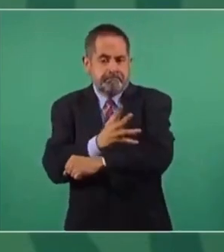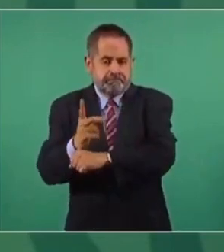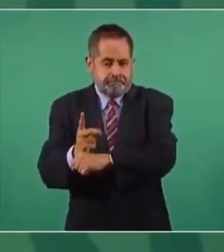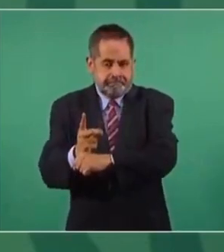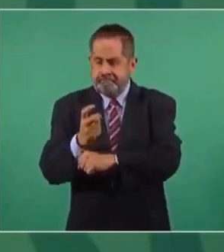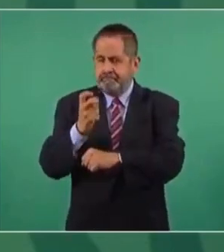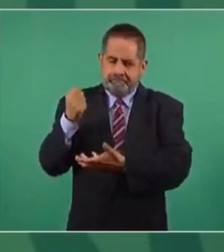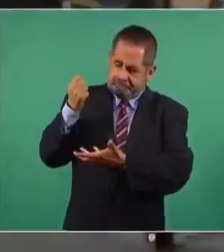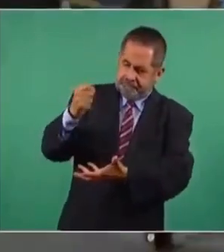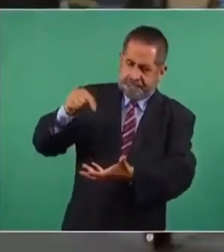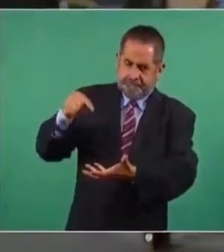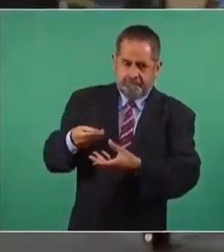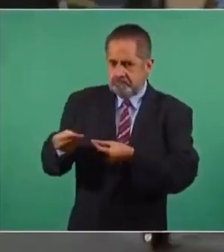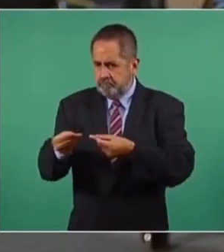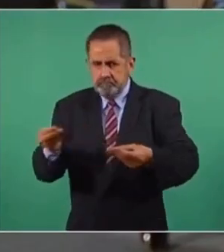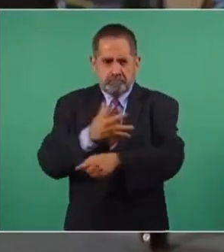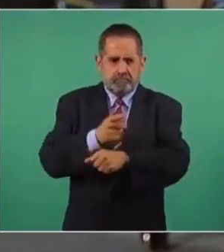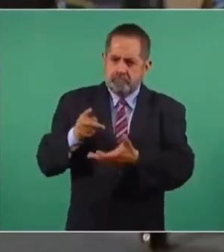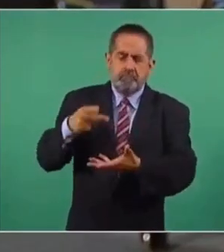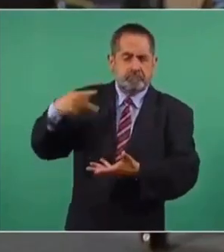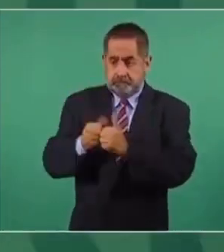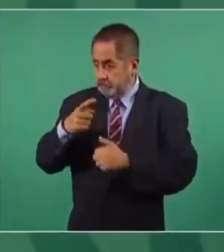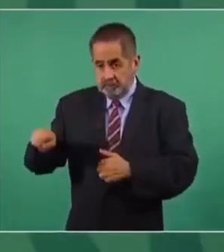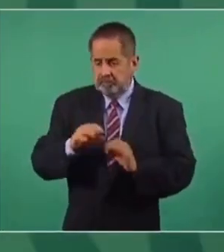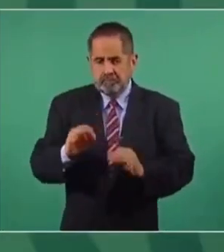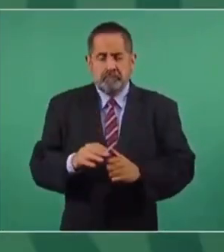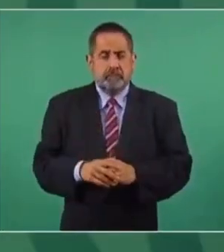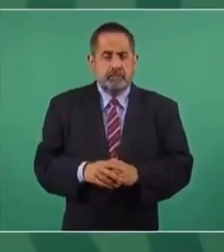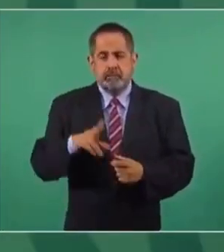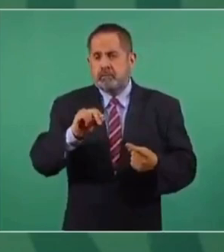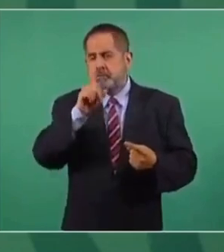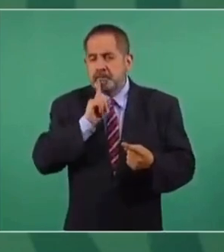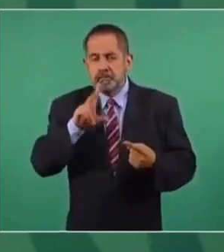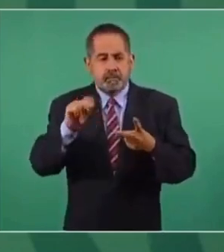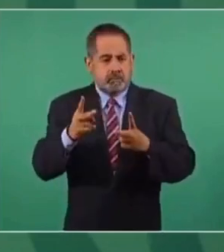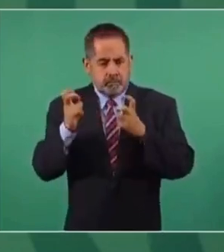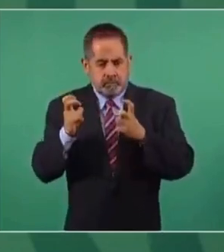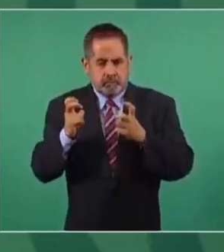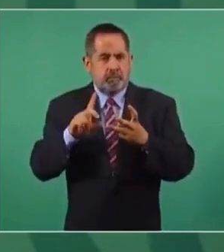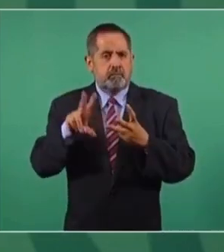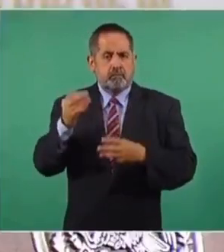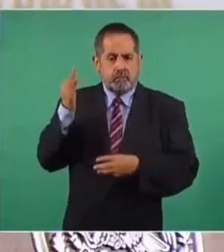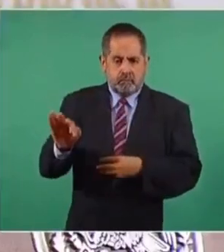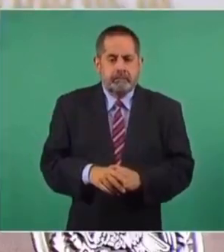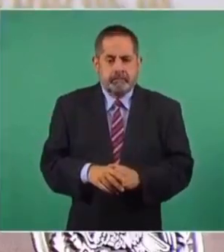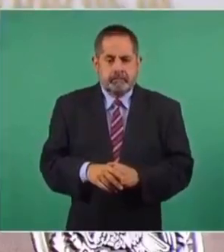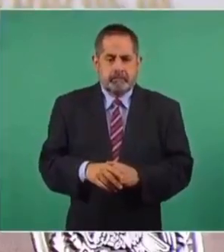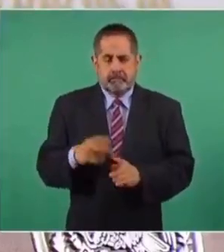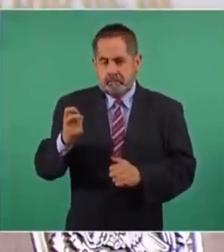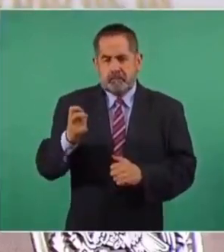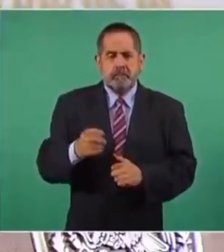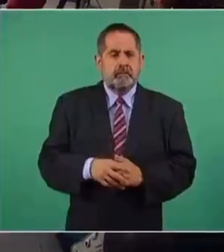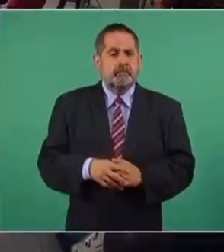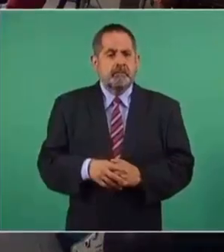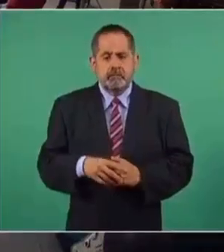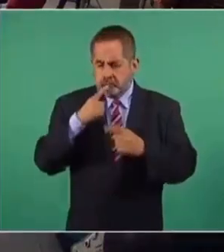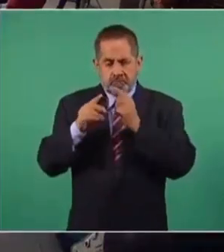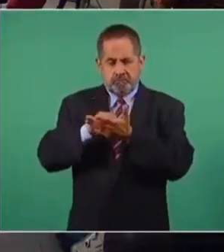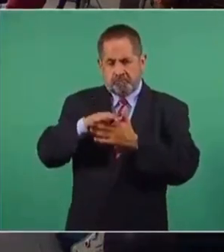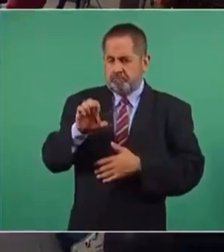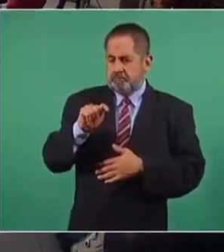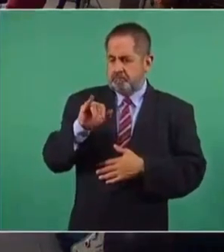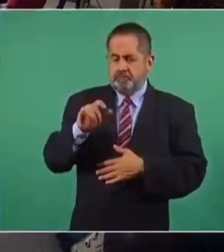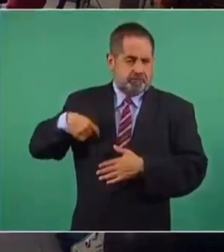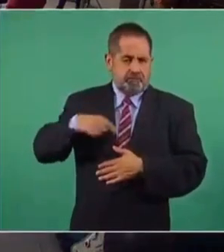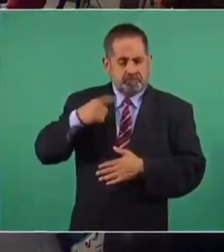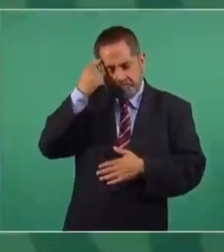el presupuesto público, que es dinero del pueblo. No mentir, no robar, no traicionar al pueblo. Ese es el código de